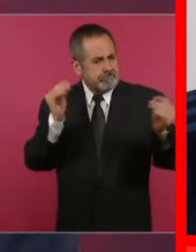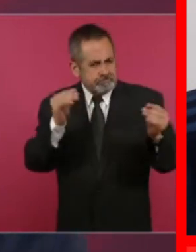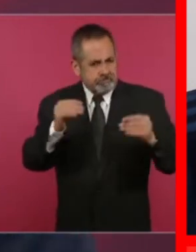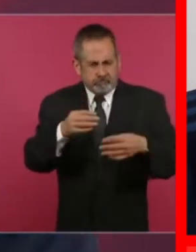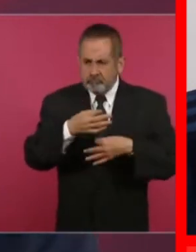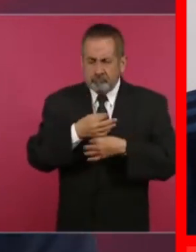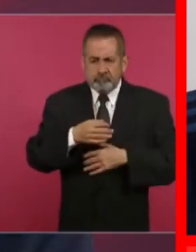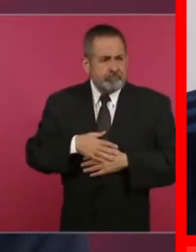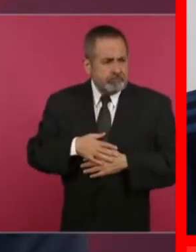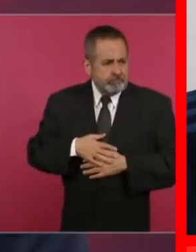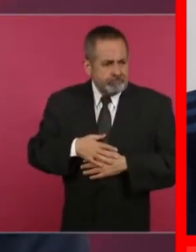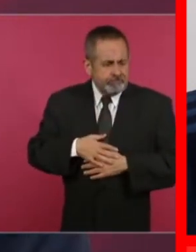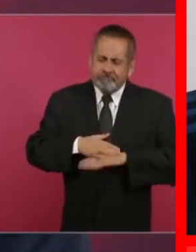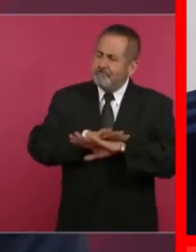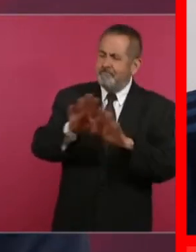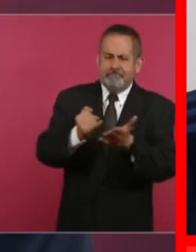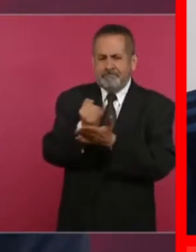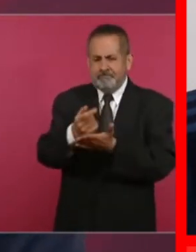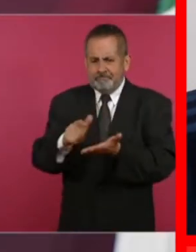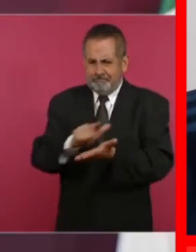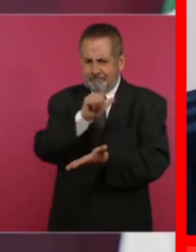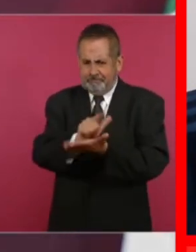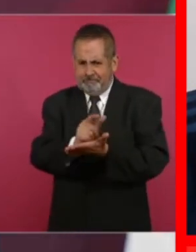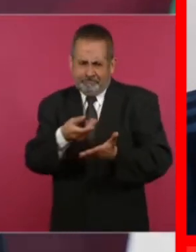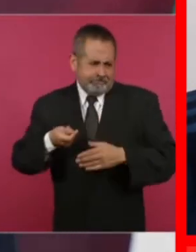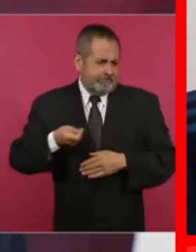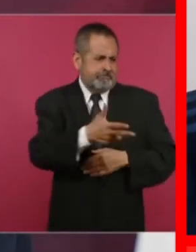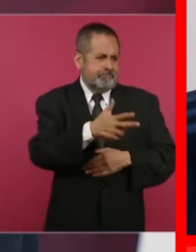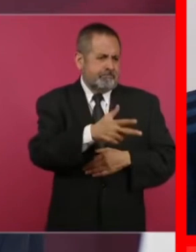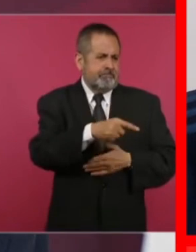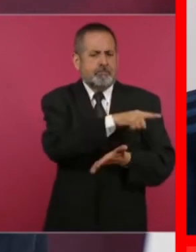se declare zona natural protegida.